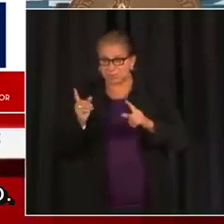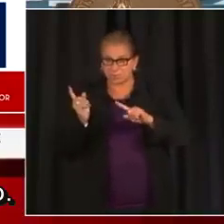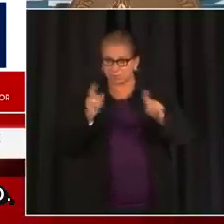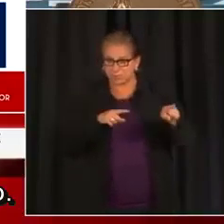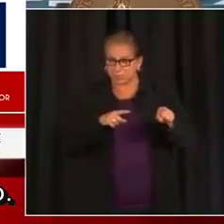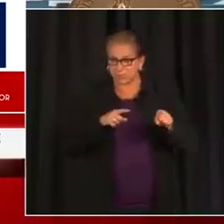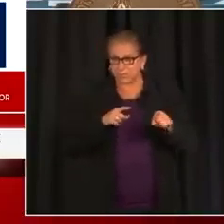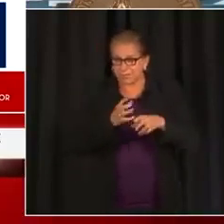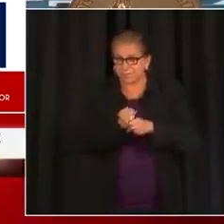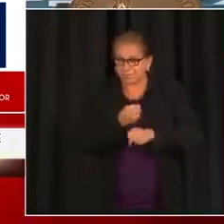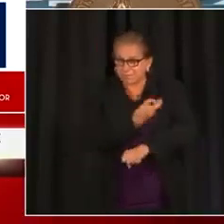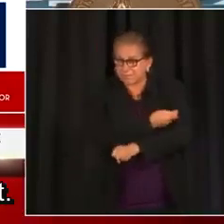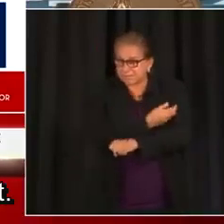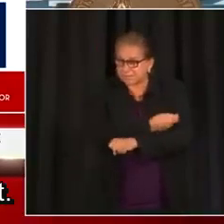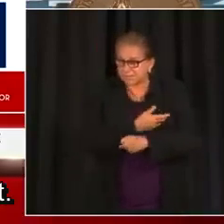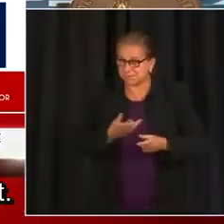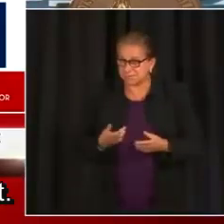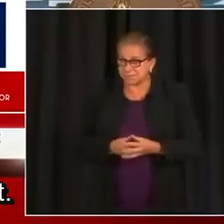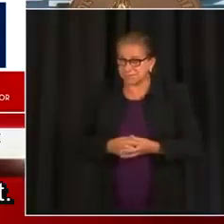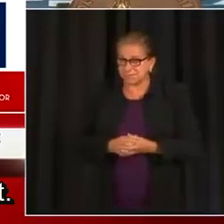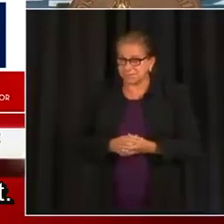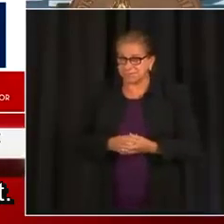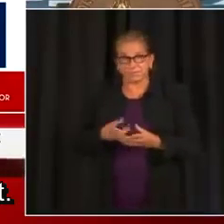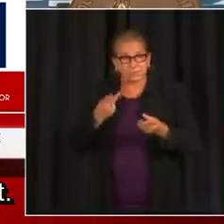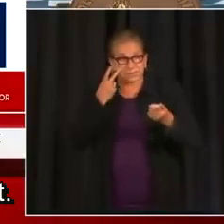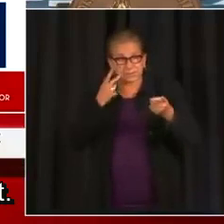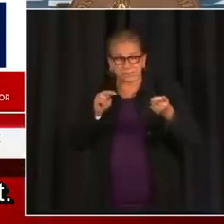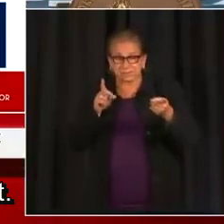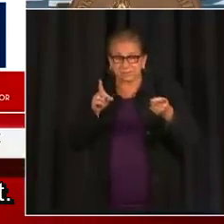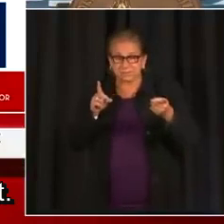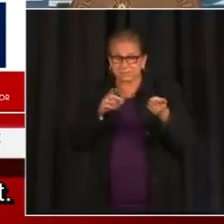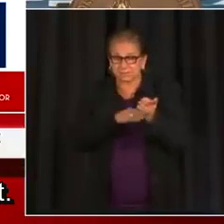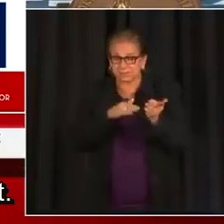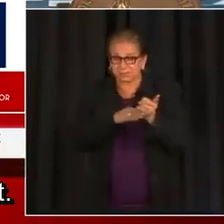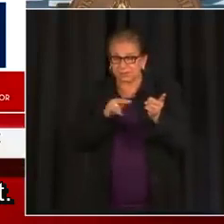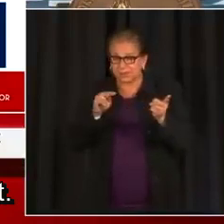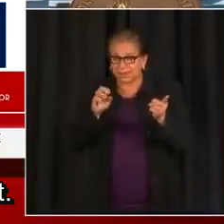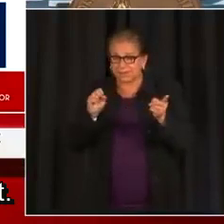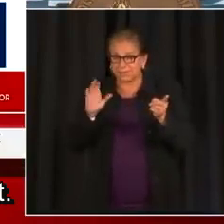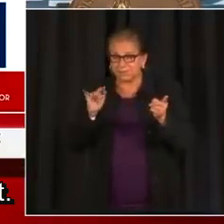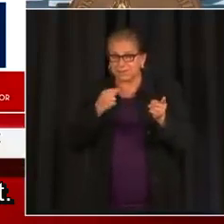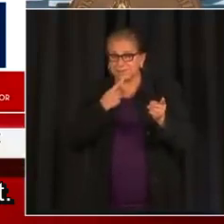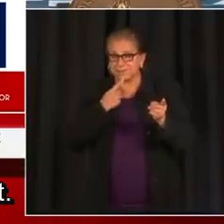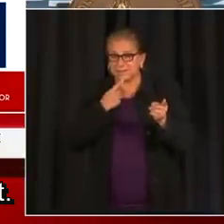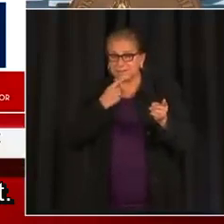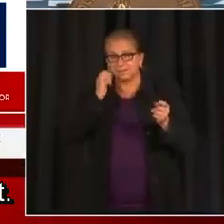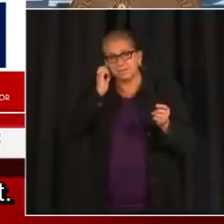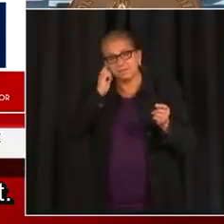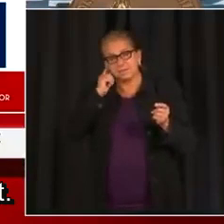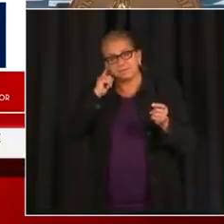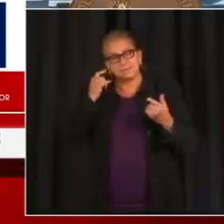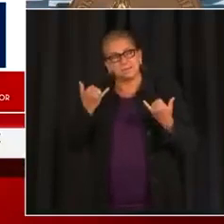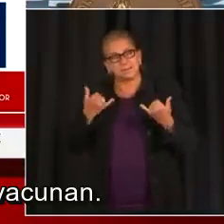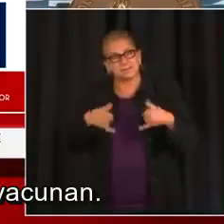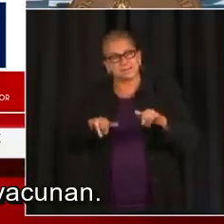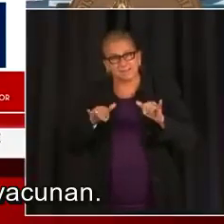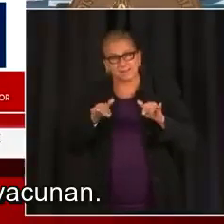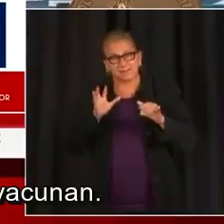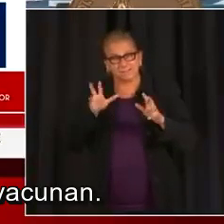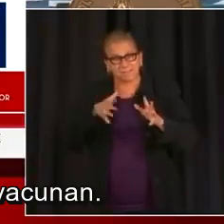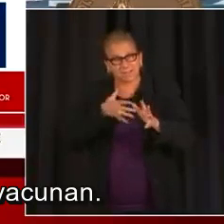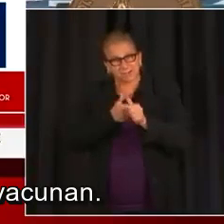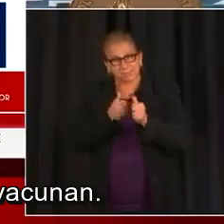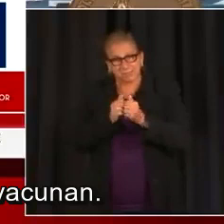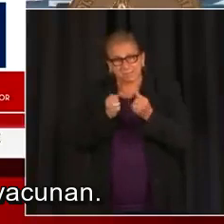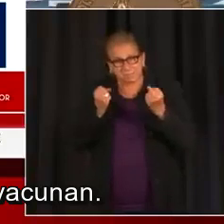recalcar algo, los sitios de vacunación, escucharon que la doctora Nesbitt mencionó eso,